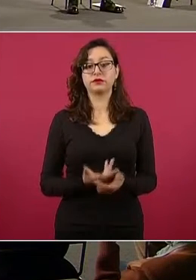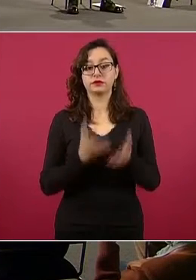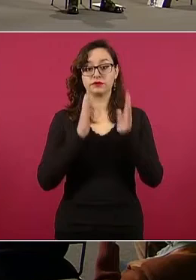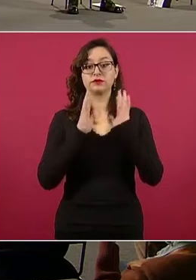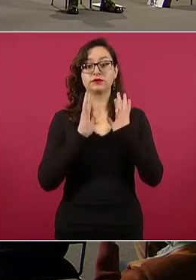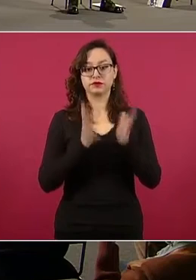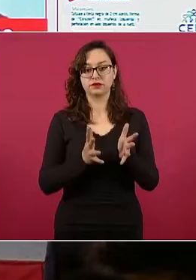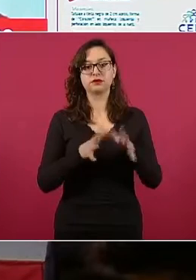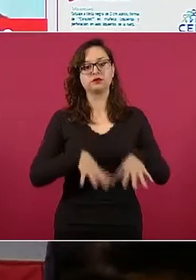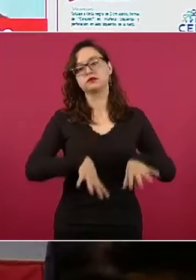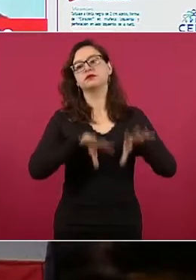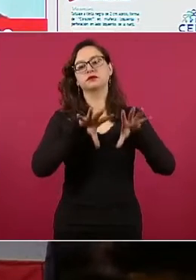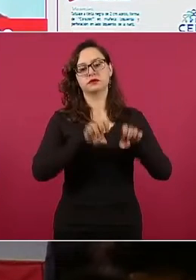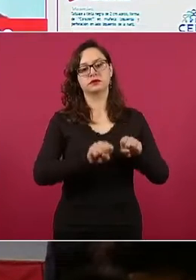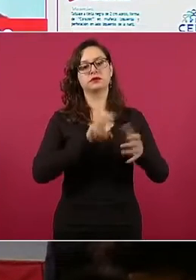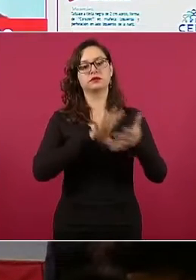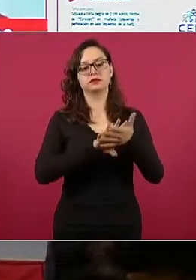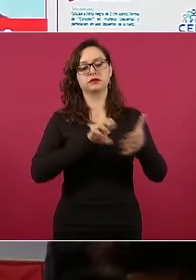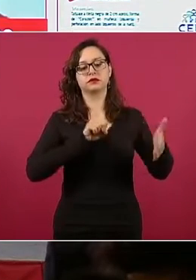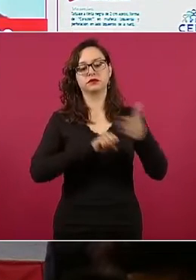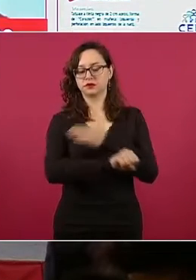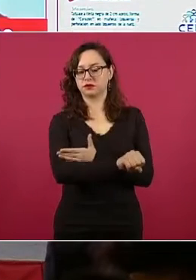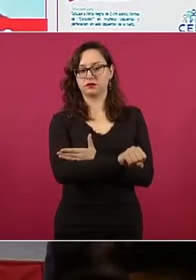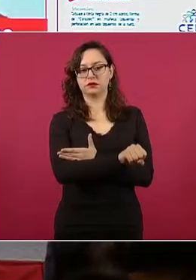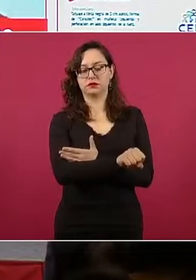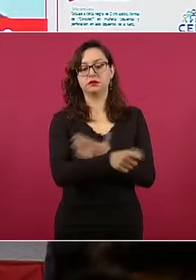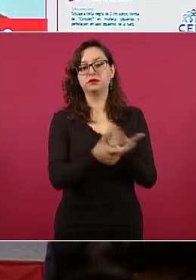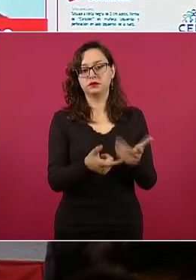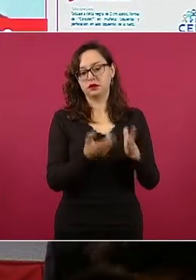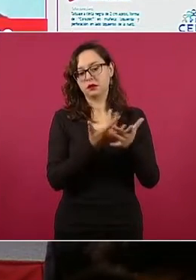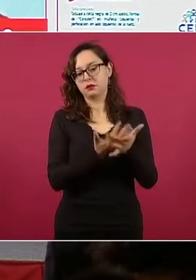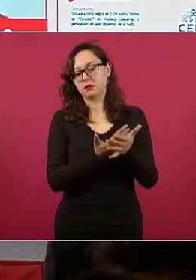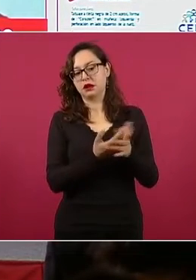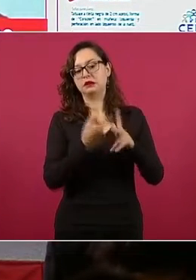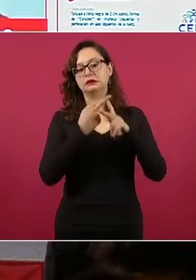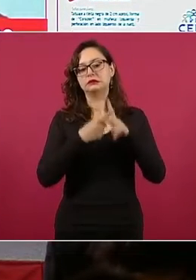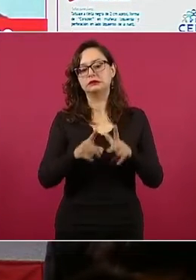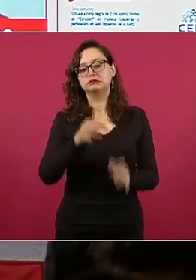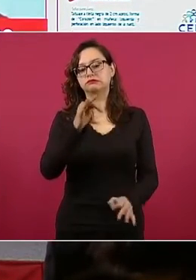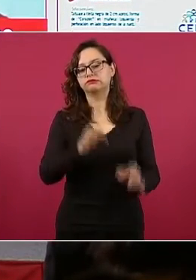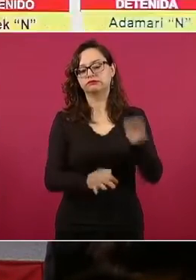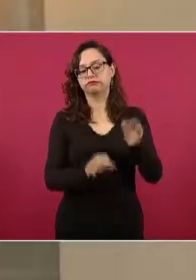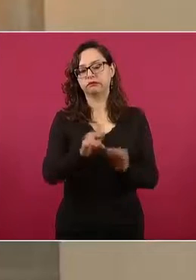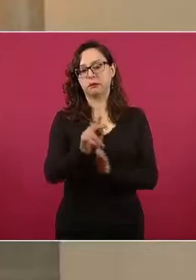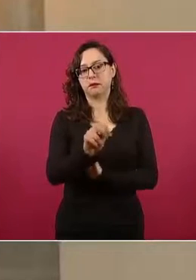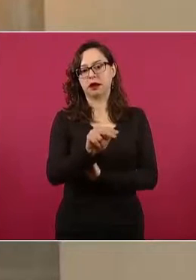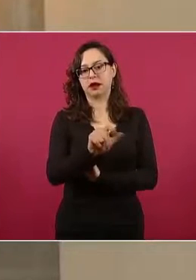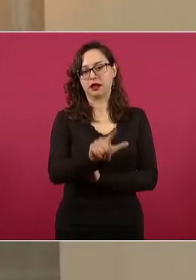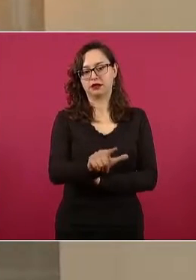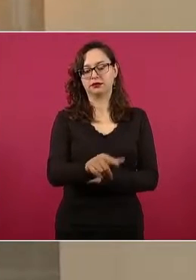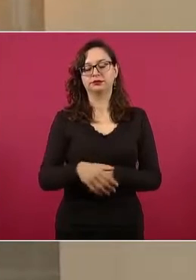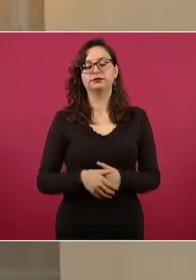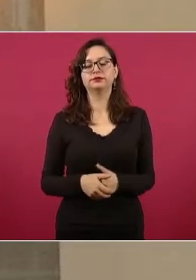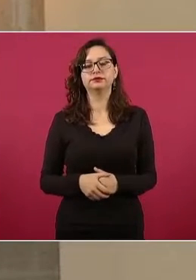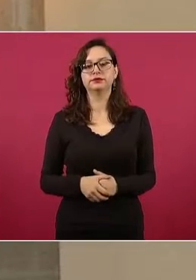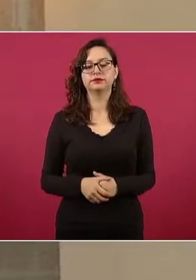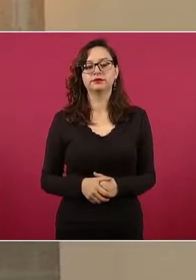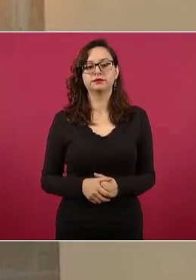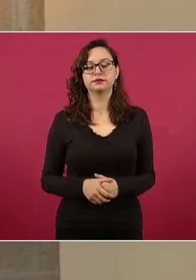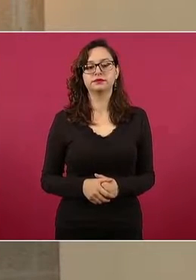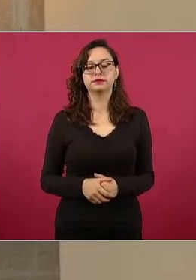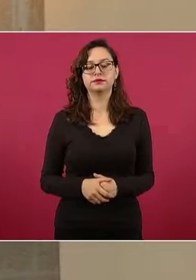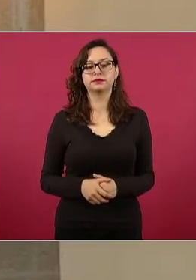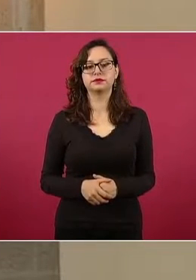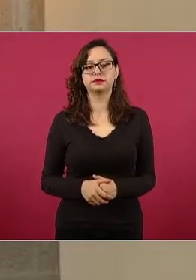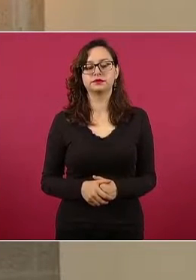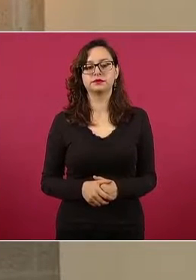la orden de aprehensión y la imputación. Está pendiente su vinculación a proceso penal. Siguiente. Este fue